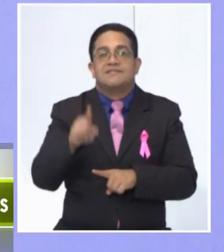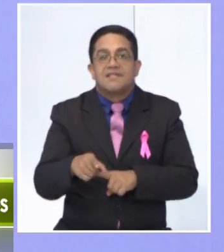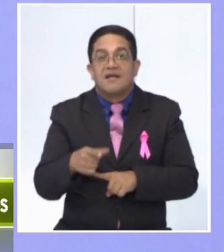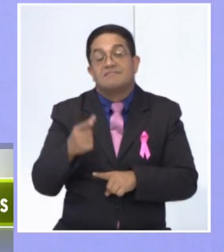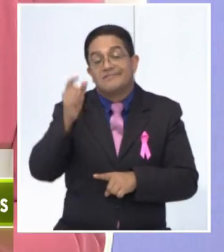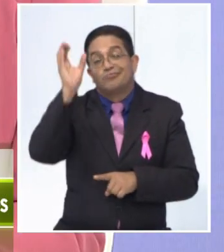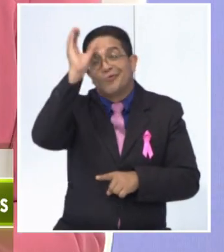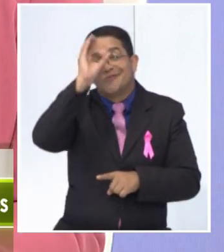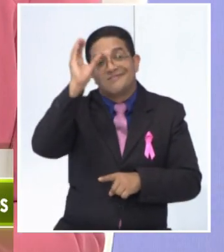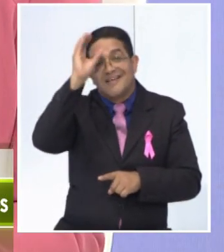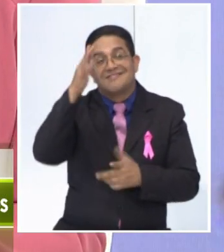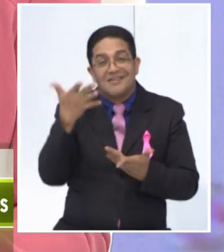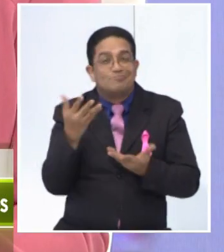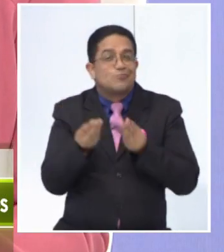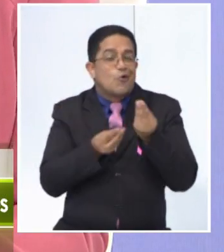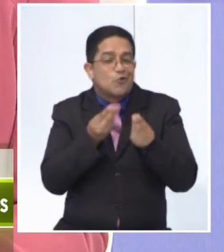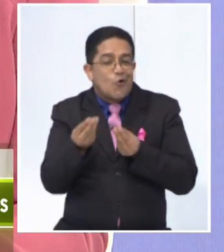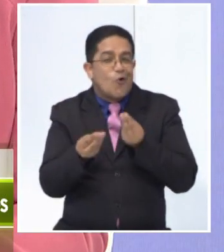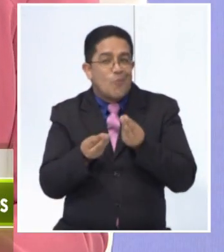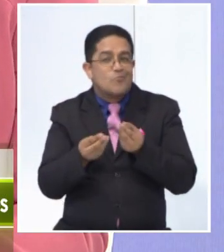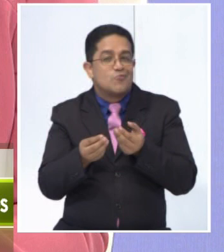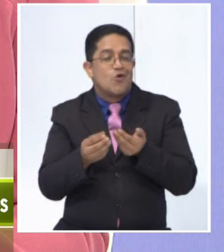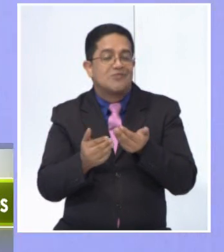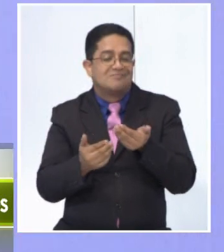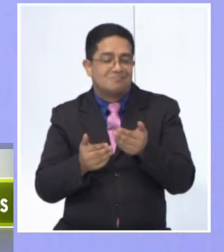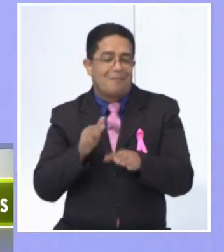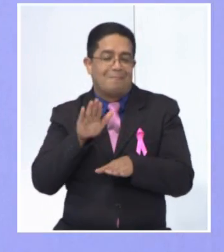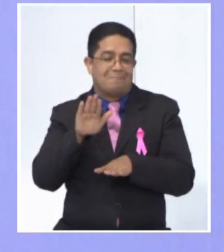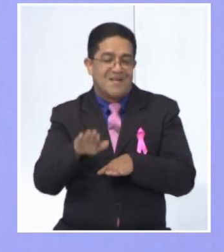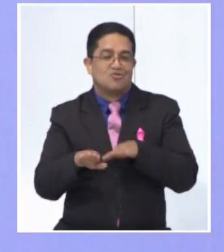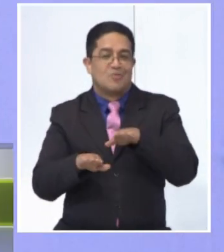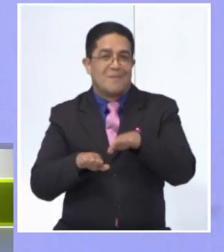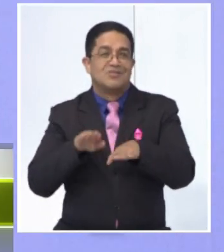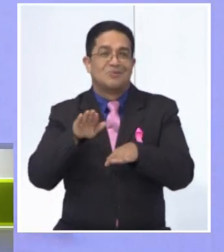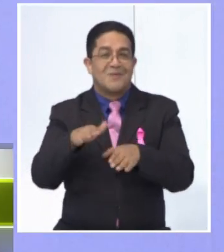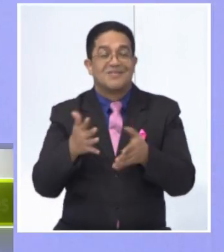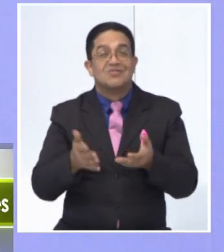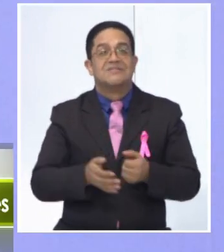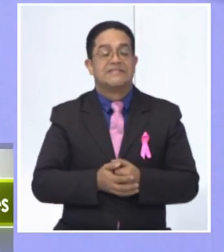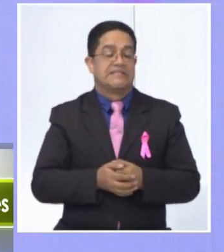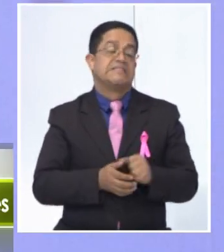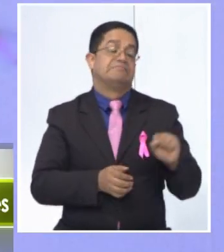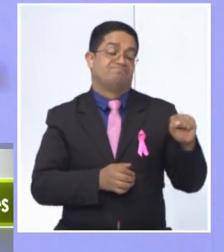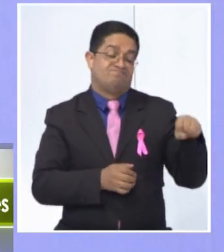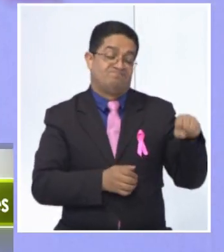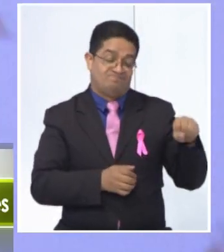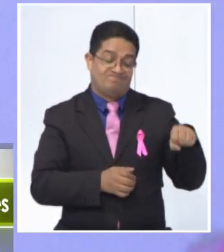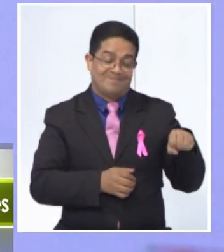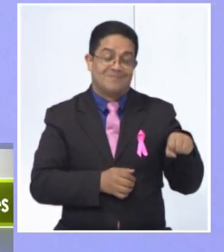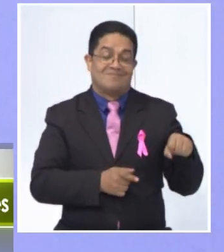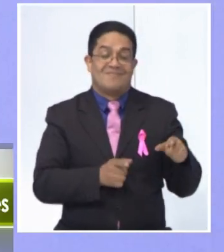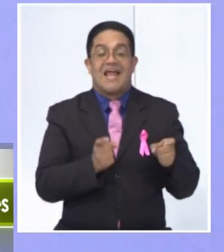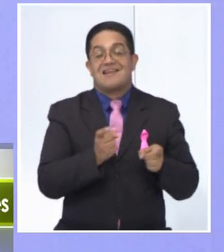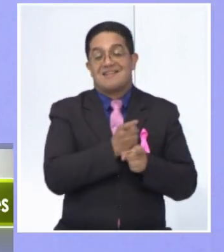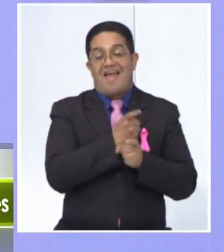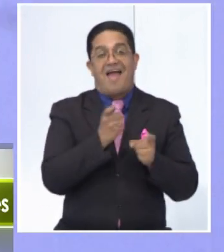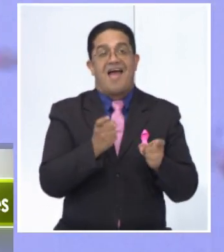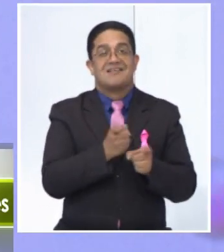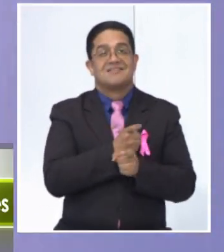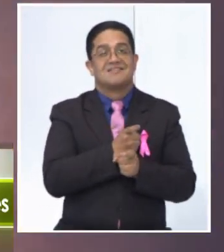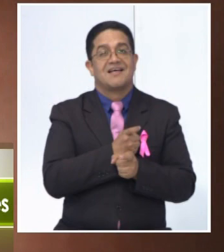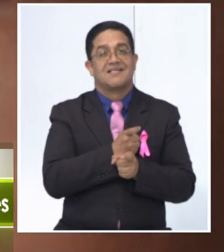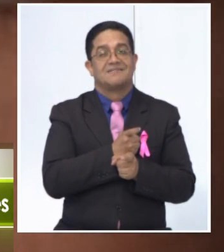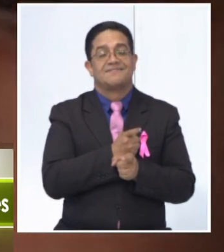más consciente de cómo poder hacer las cosas poco a poco, ¿no? Exactamente, sí. Bueno, obviamente que el cáncer es uno de